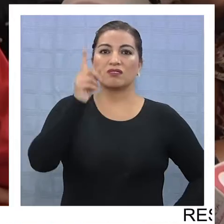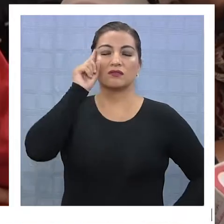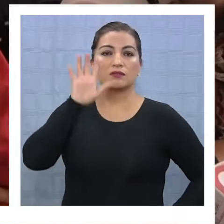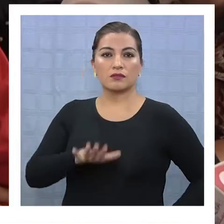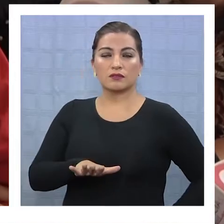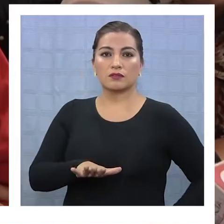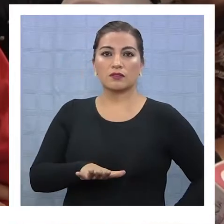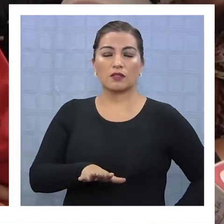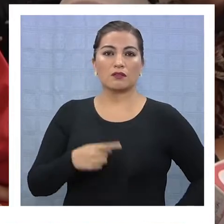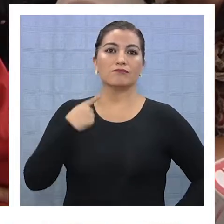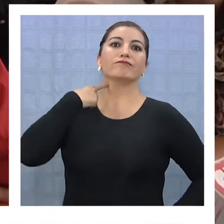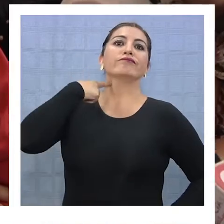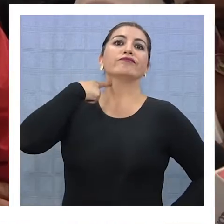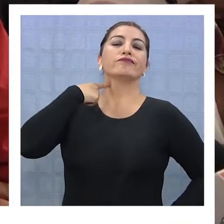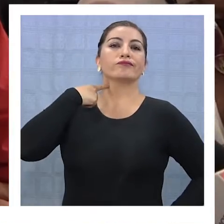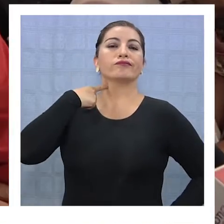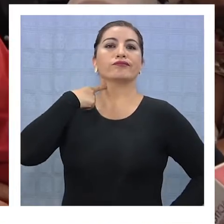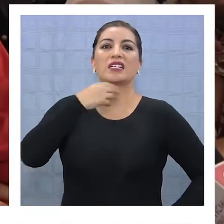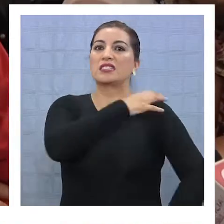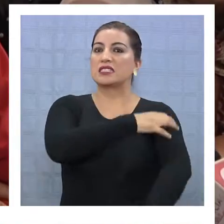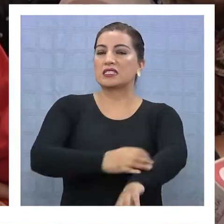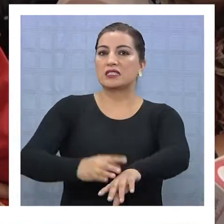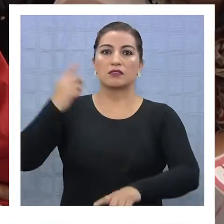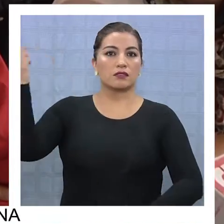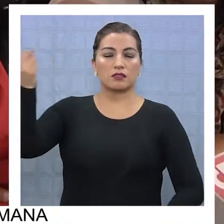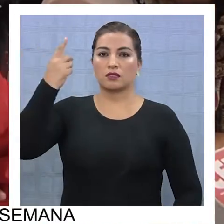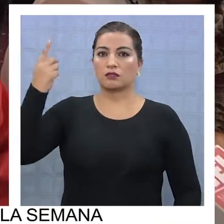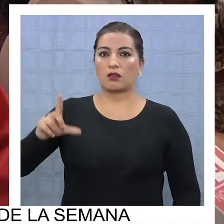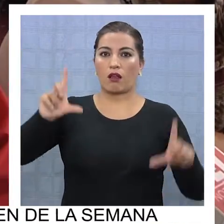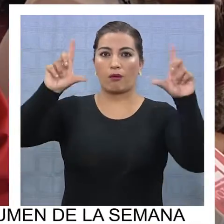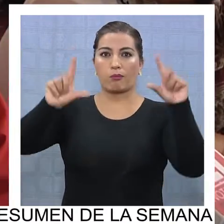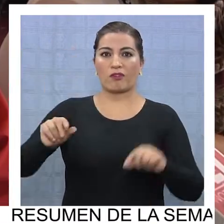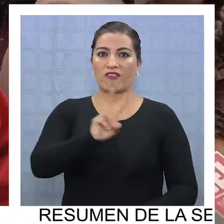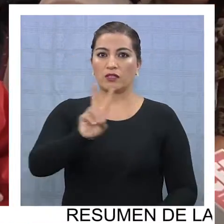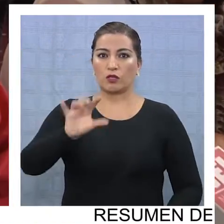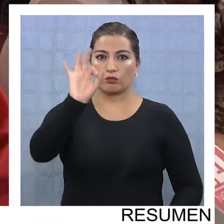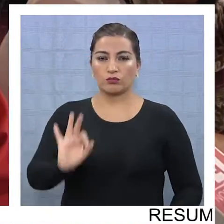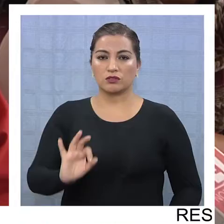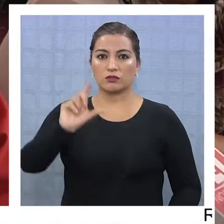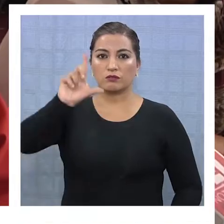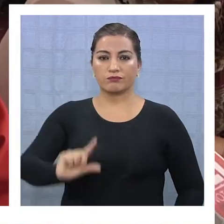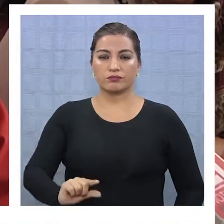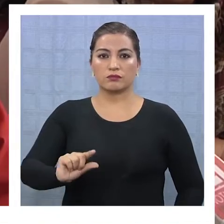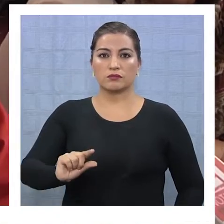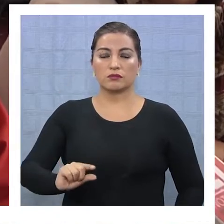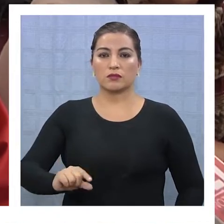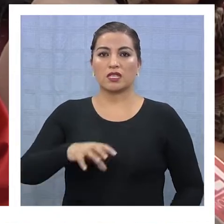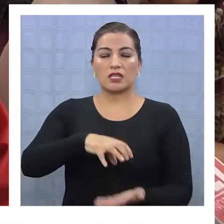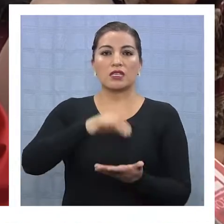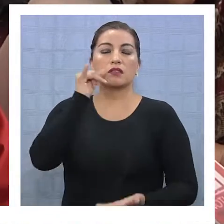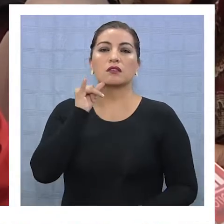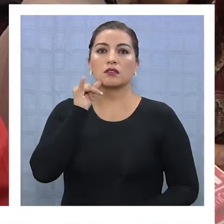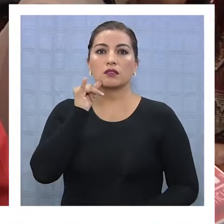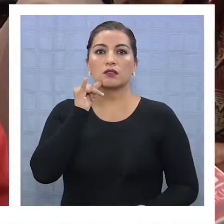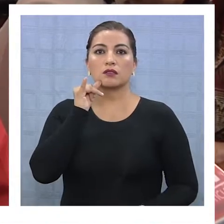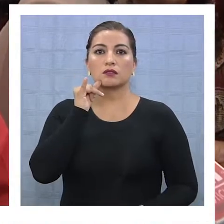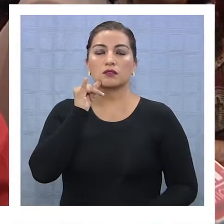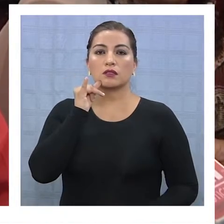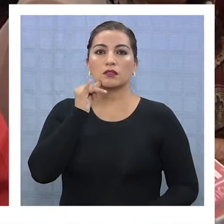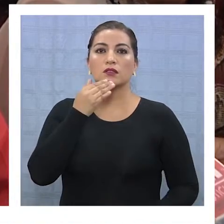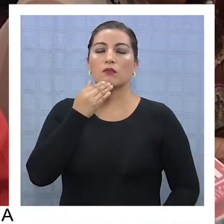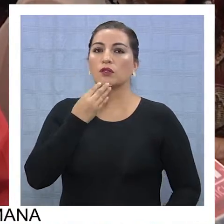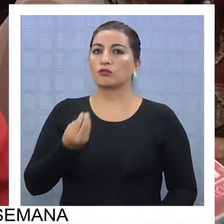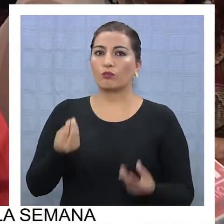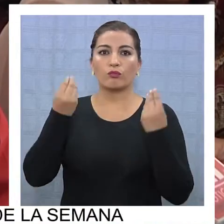que la victimización a nivel nacional bajó más de un 22% y en nuestra región tuvo también